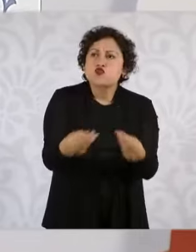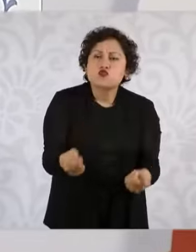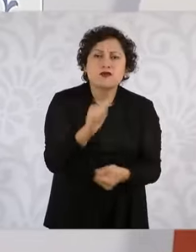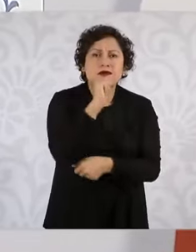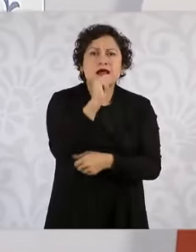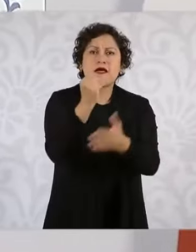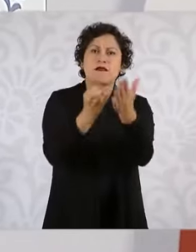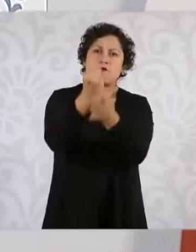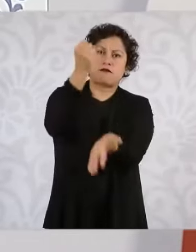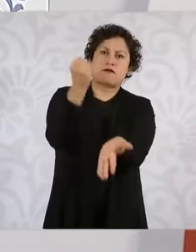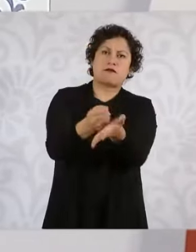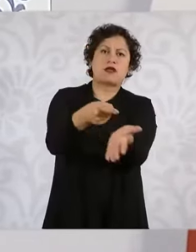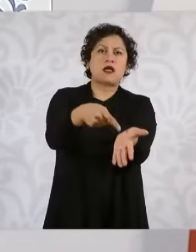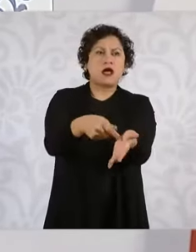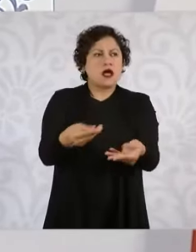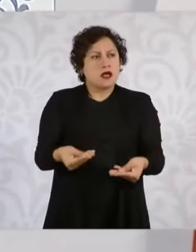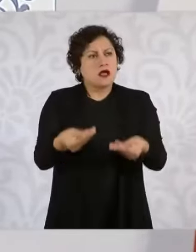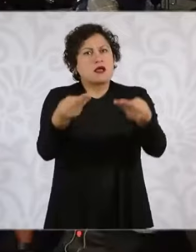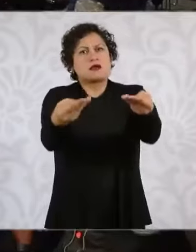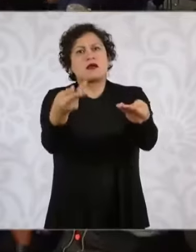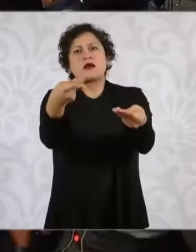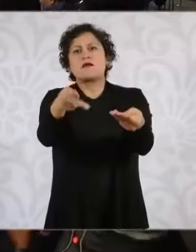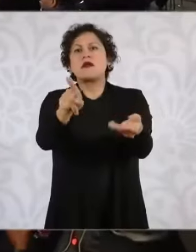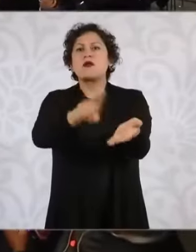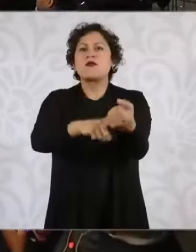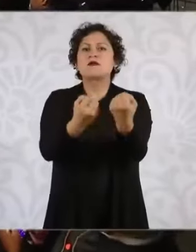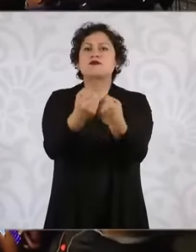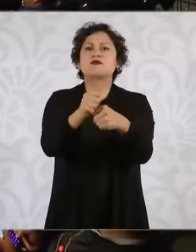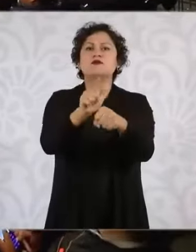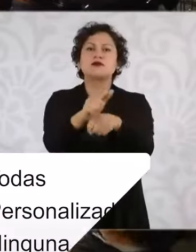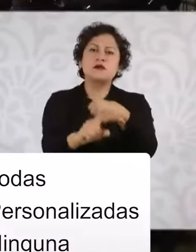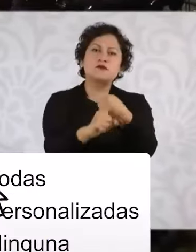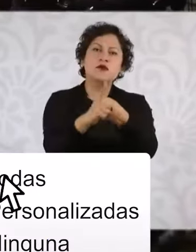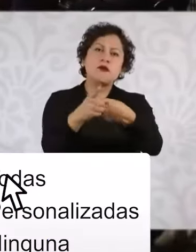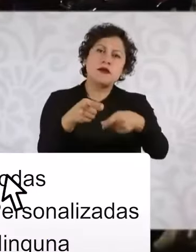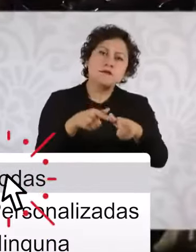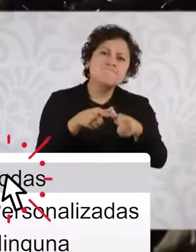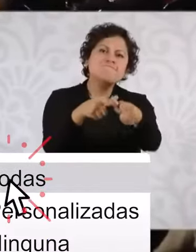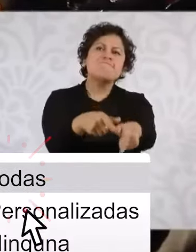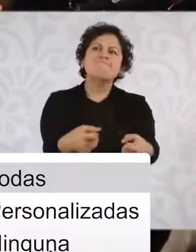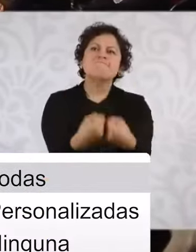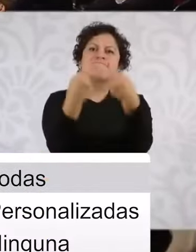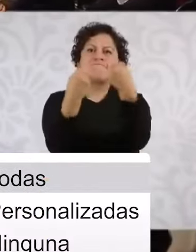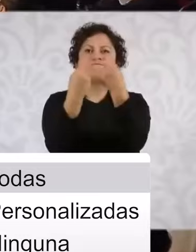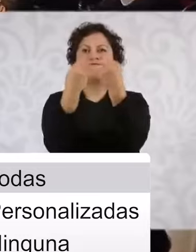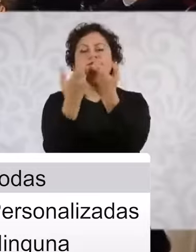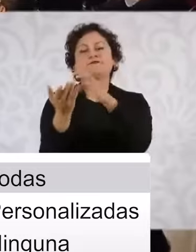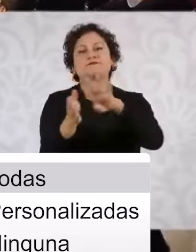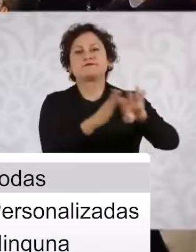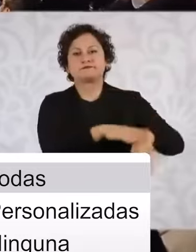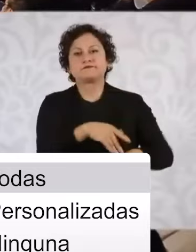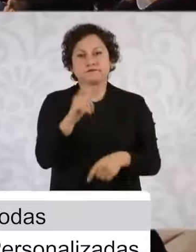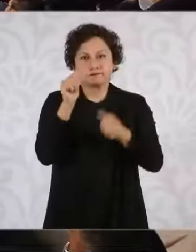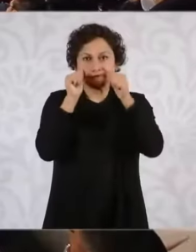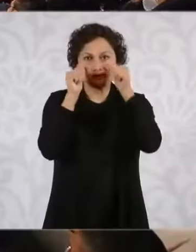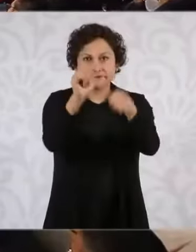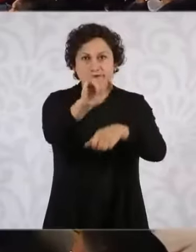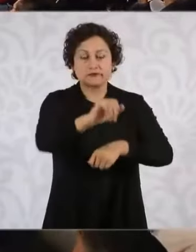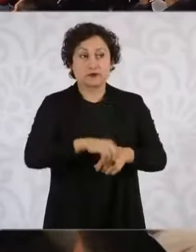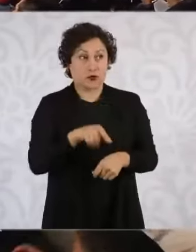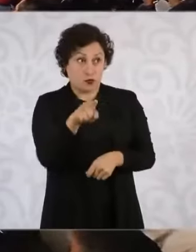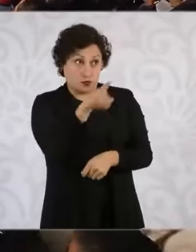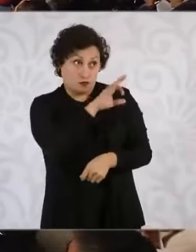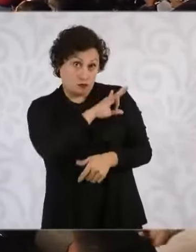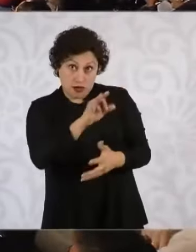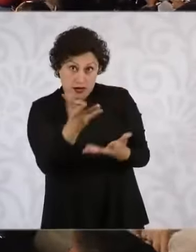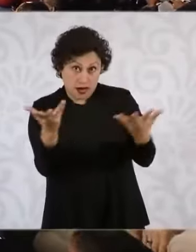maneras permanece el conflicto social. Entonces, sí lo vamos a tener. Sí, se podrá hacer algo con usted, porque este caso que le menciono es